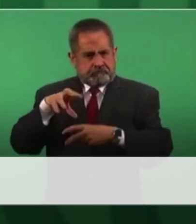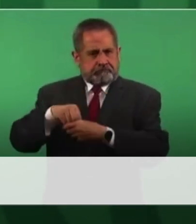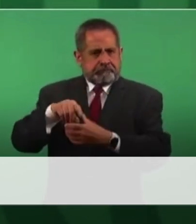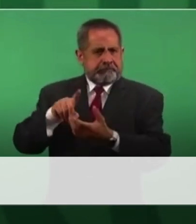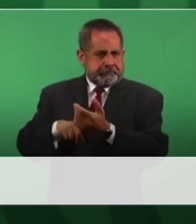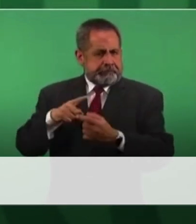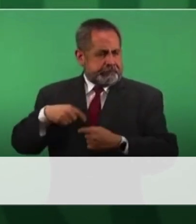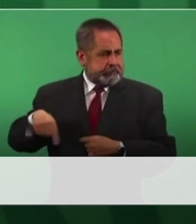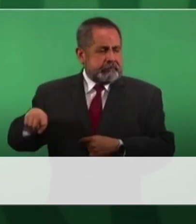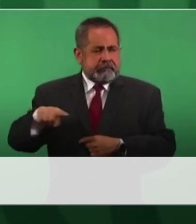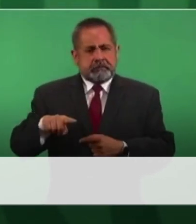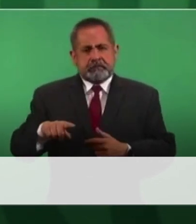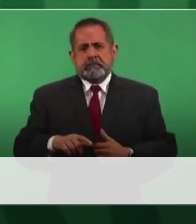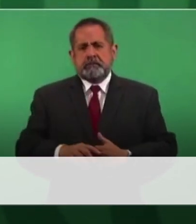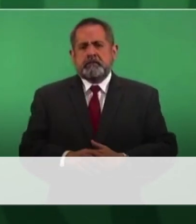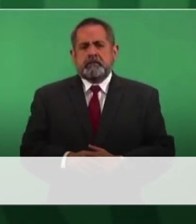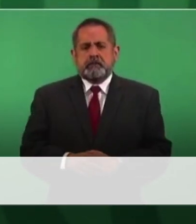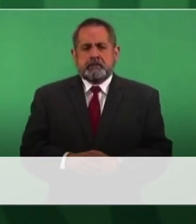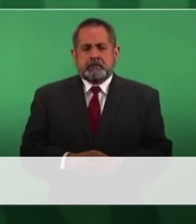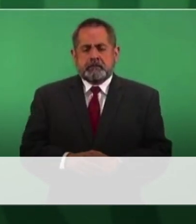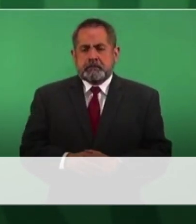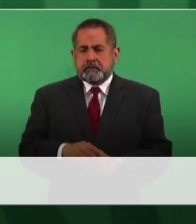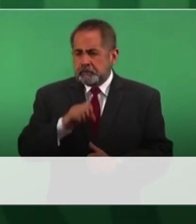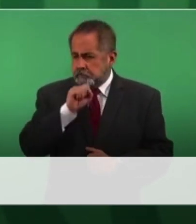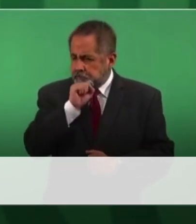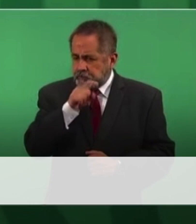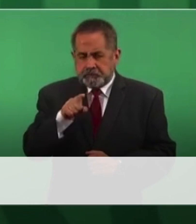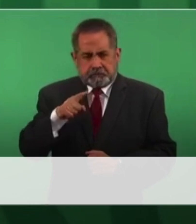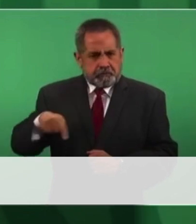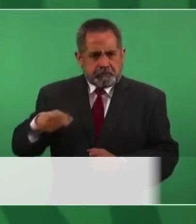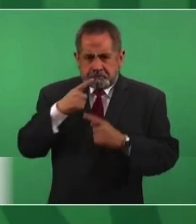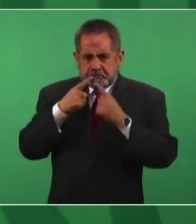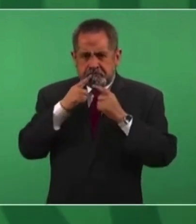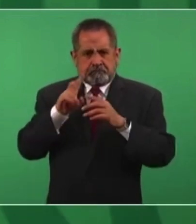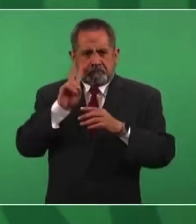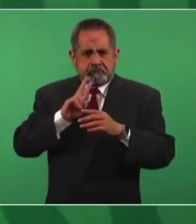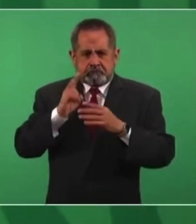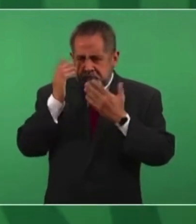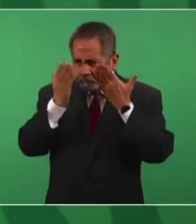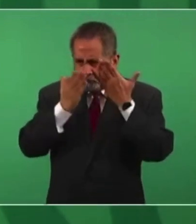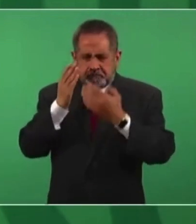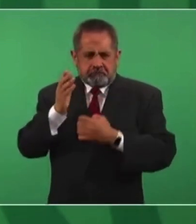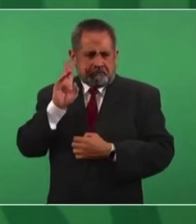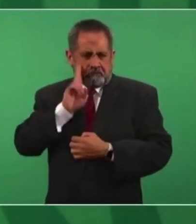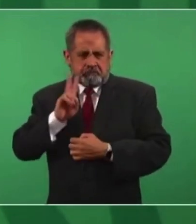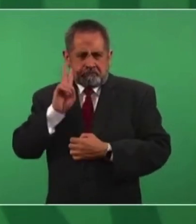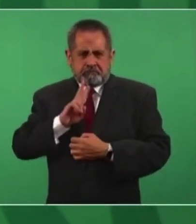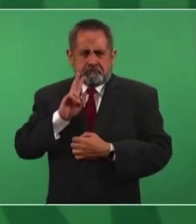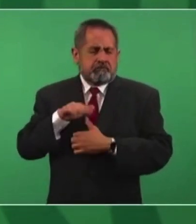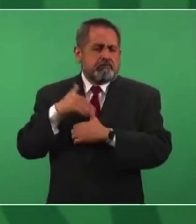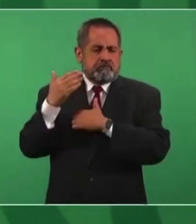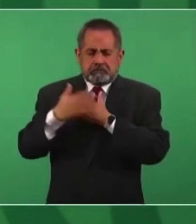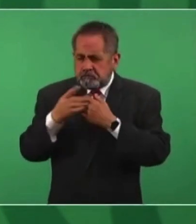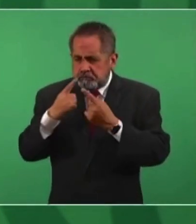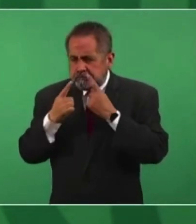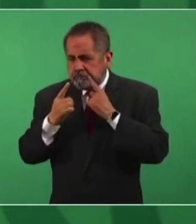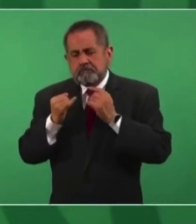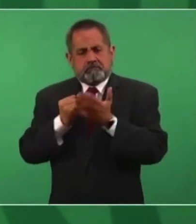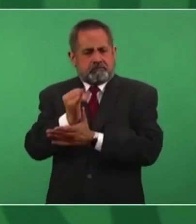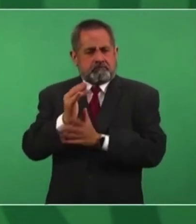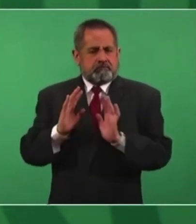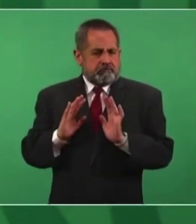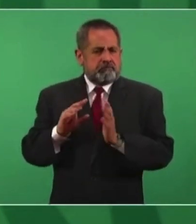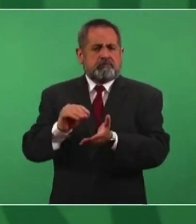se está analizando y se va a seguir